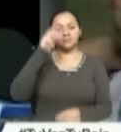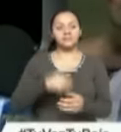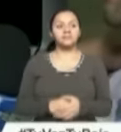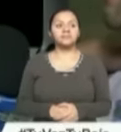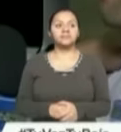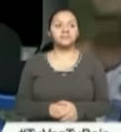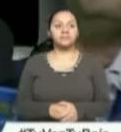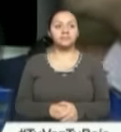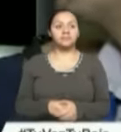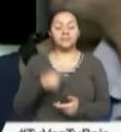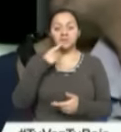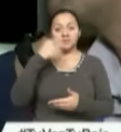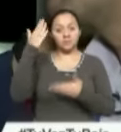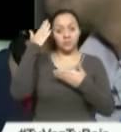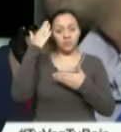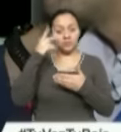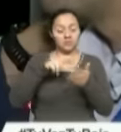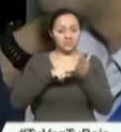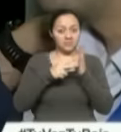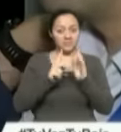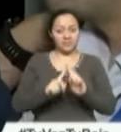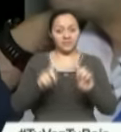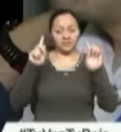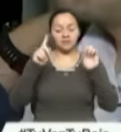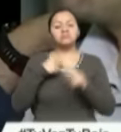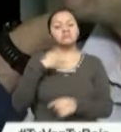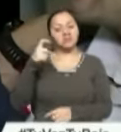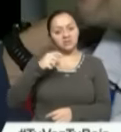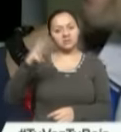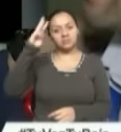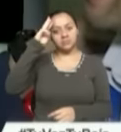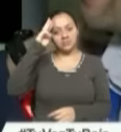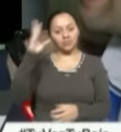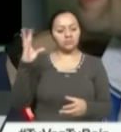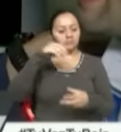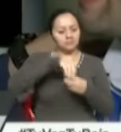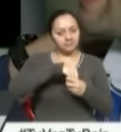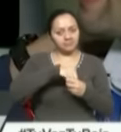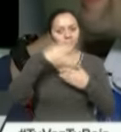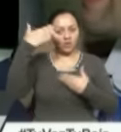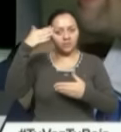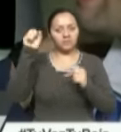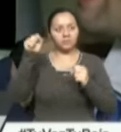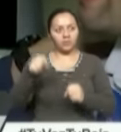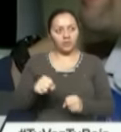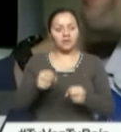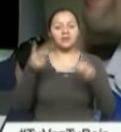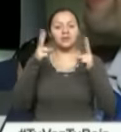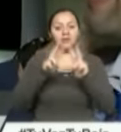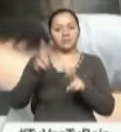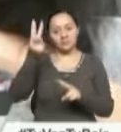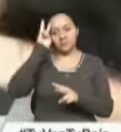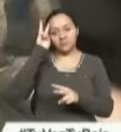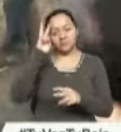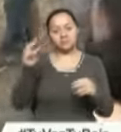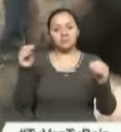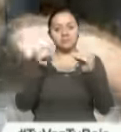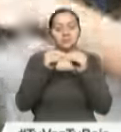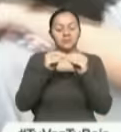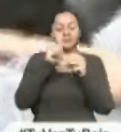Como usted lo decía, la política sería distinta. Sí, se necesita más Scouts en la política y como dije, se necesita más Scouts en el mundo y un mundo más Scouts.